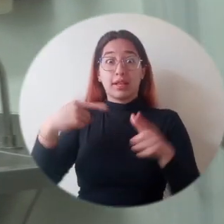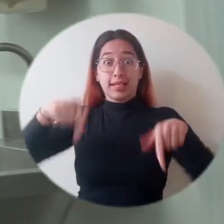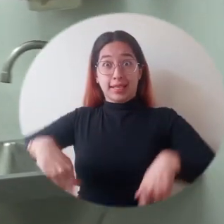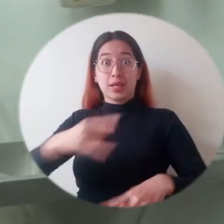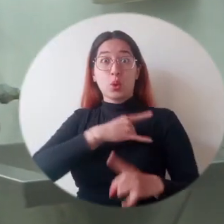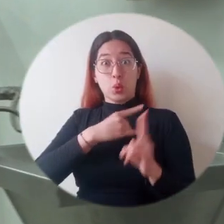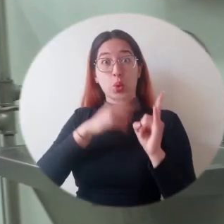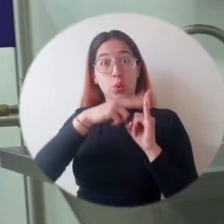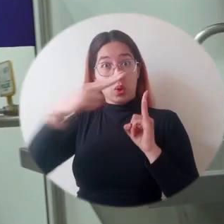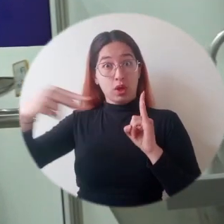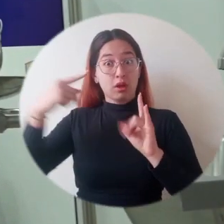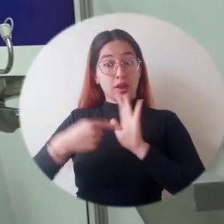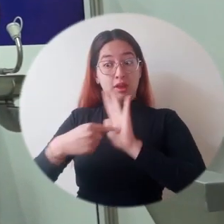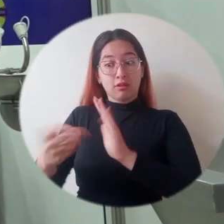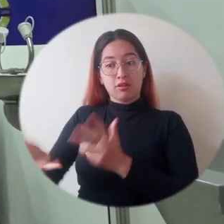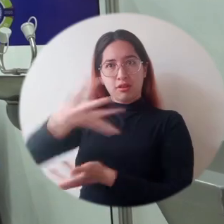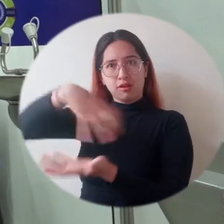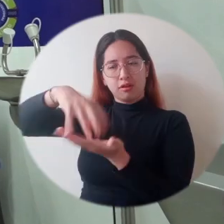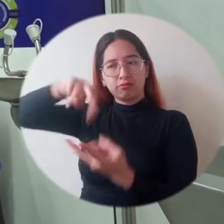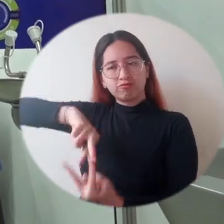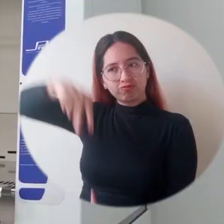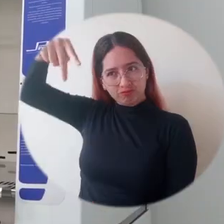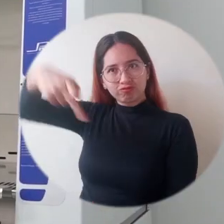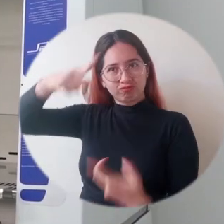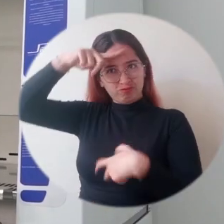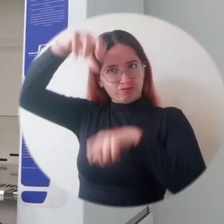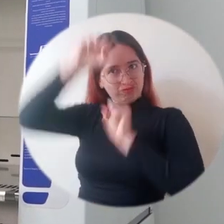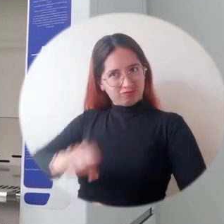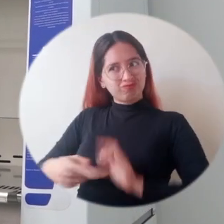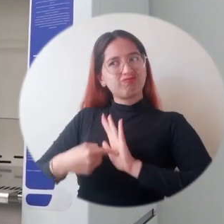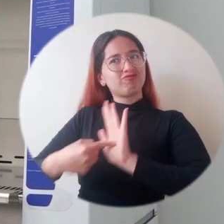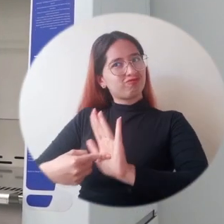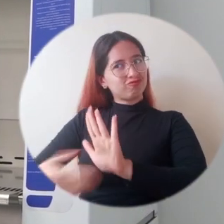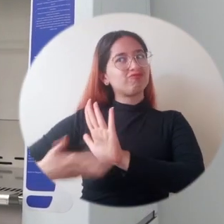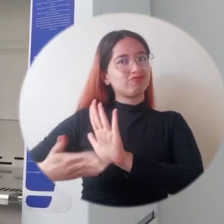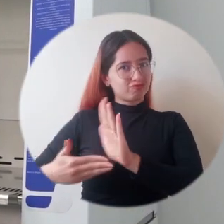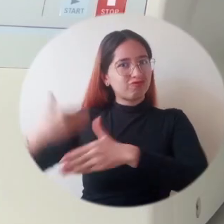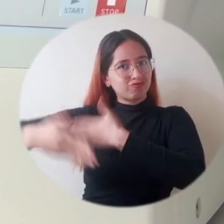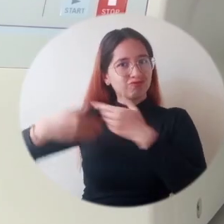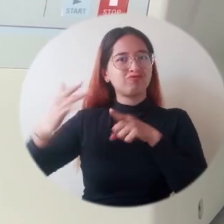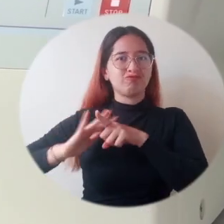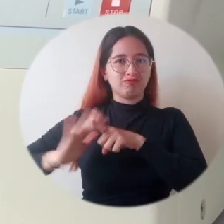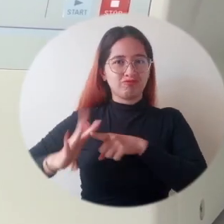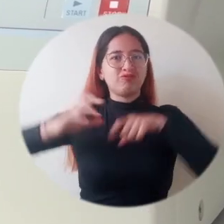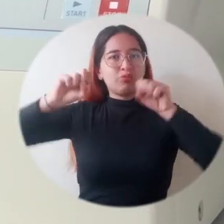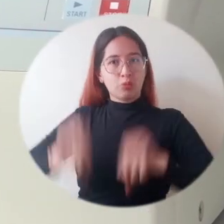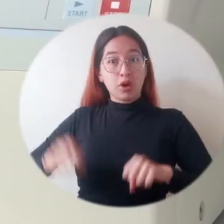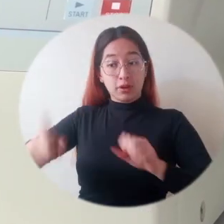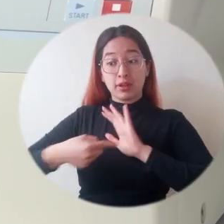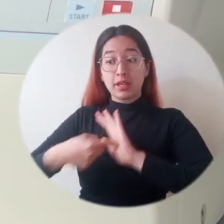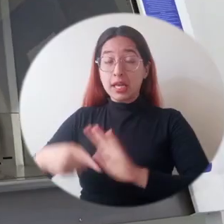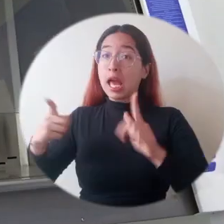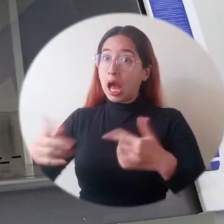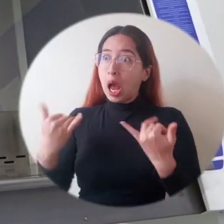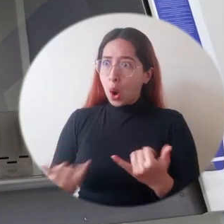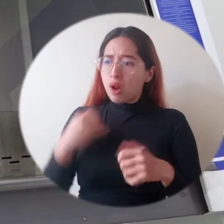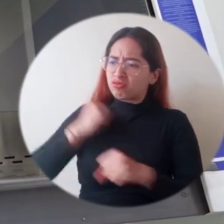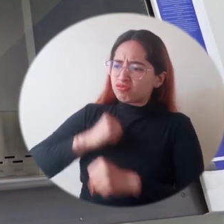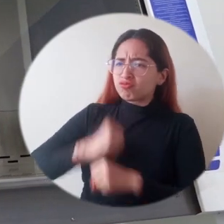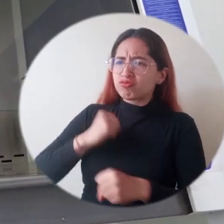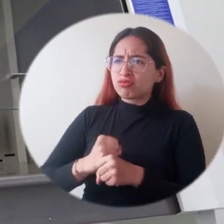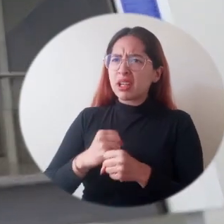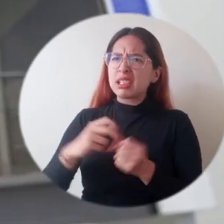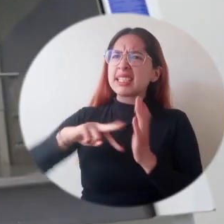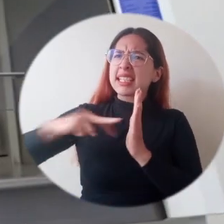de desarrollo tecnológico que el Centro de Genética ya tiene en la Universidad de Malena, de demostrar que estamos trabajando